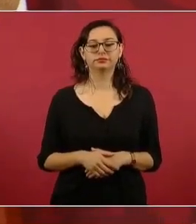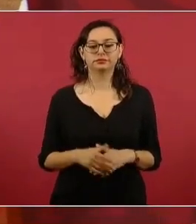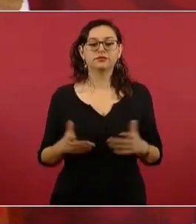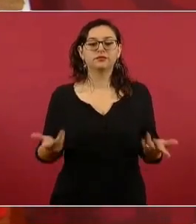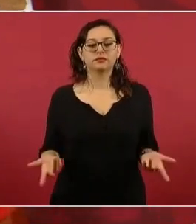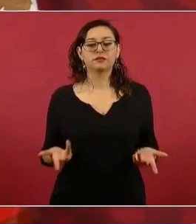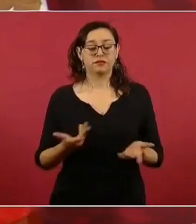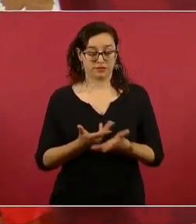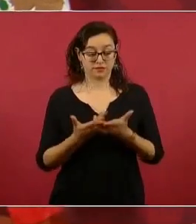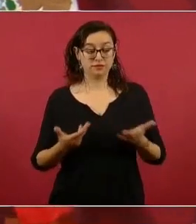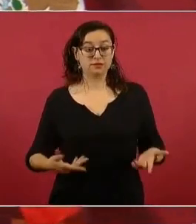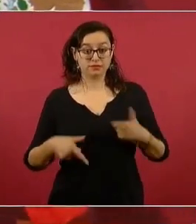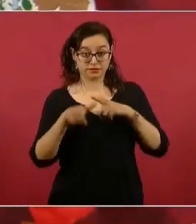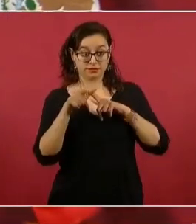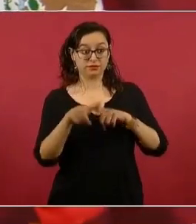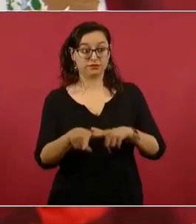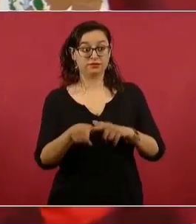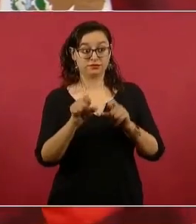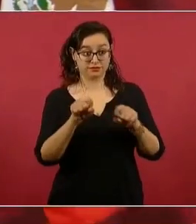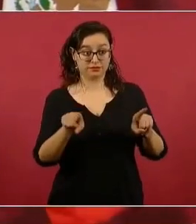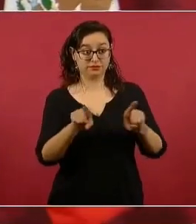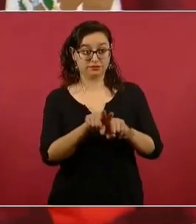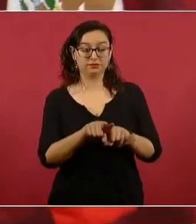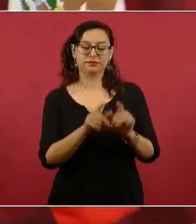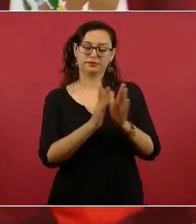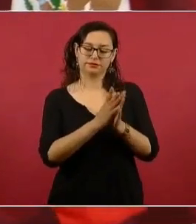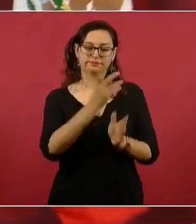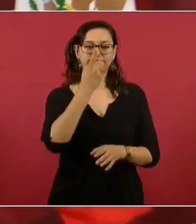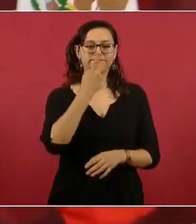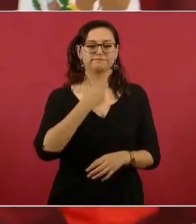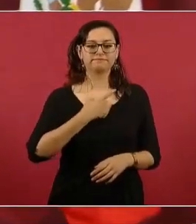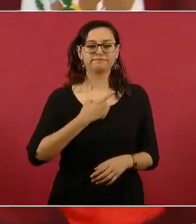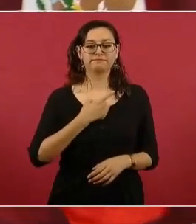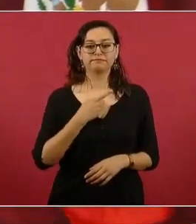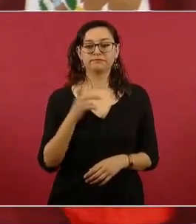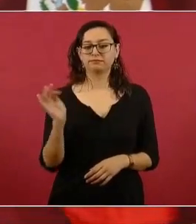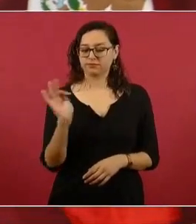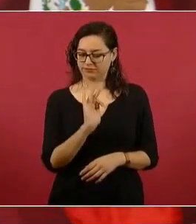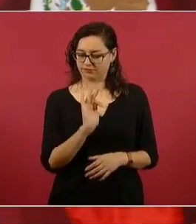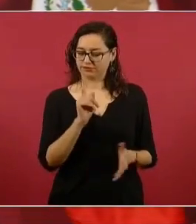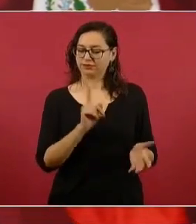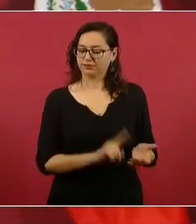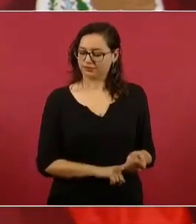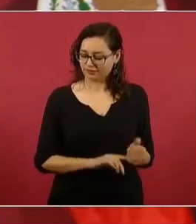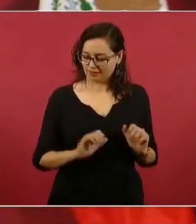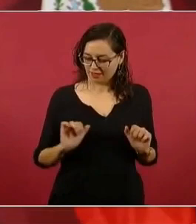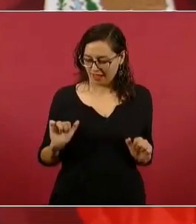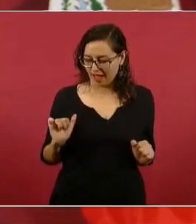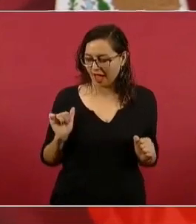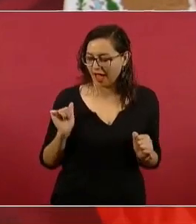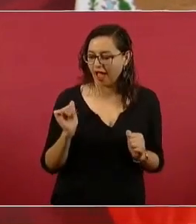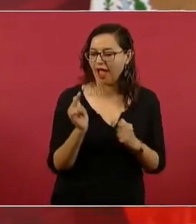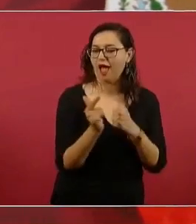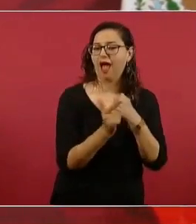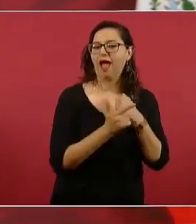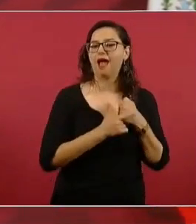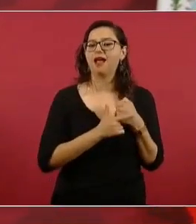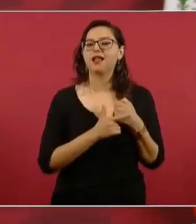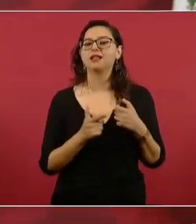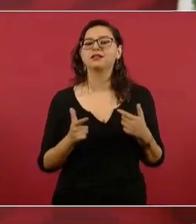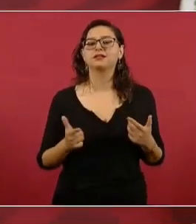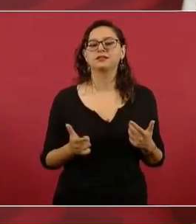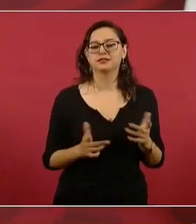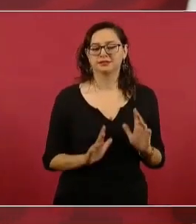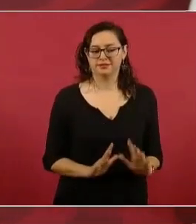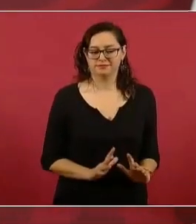Entonces, a ver, que me manden a decir ahora, no vaya a ser que se haya